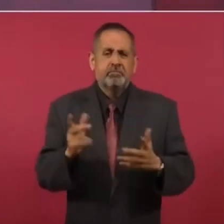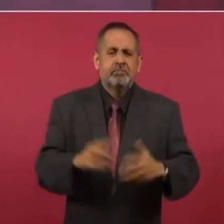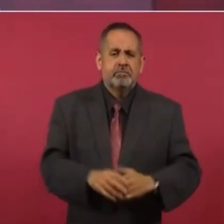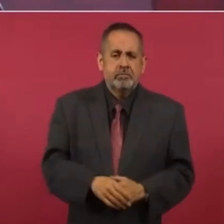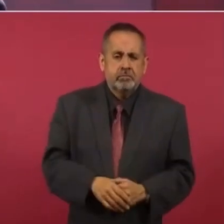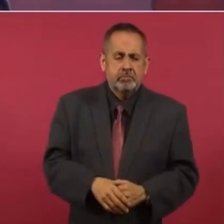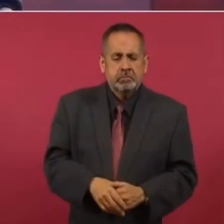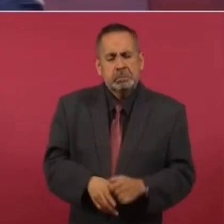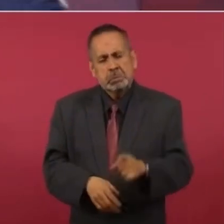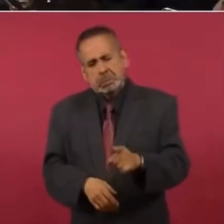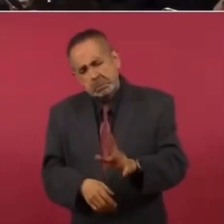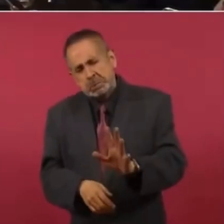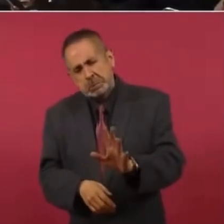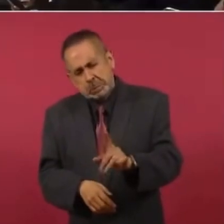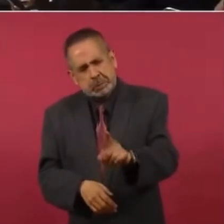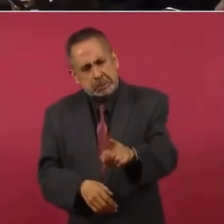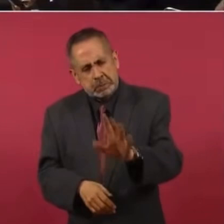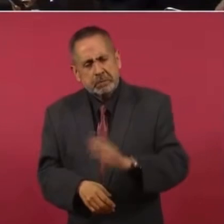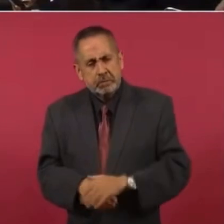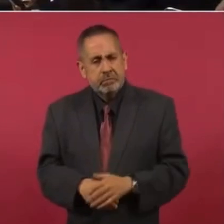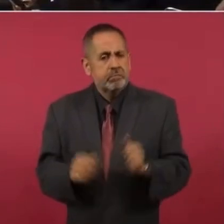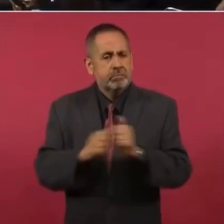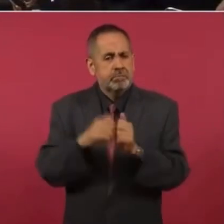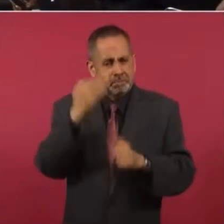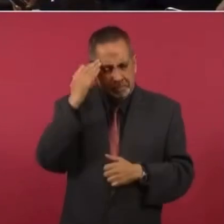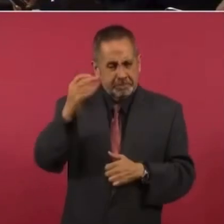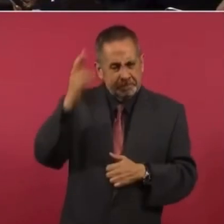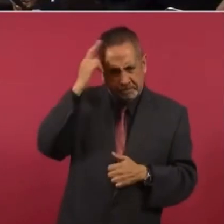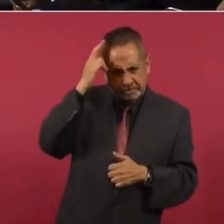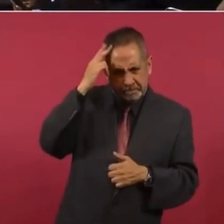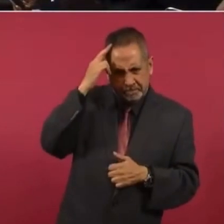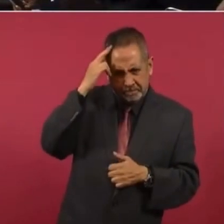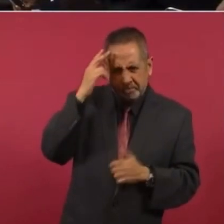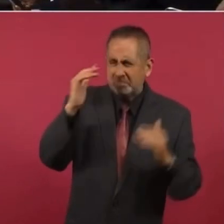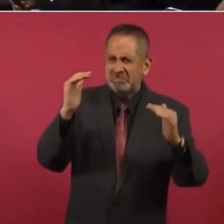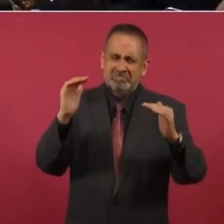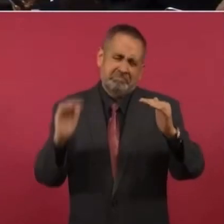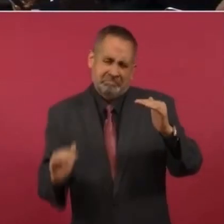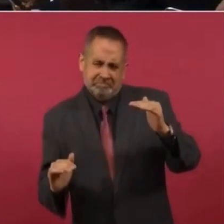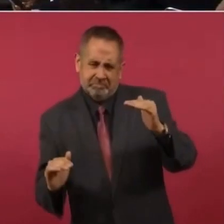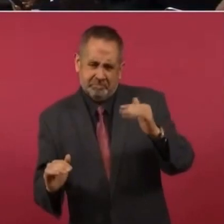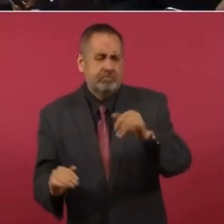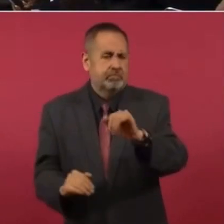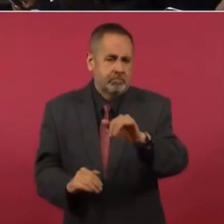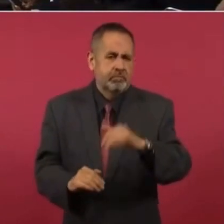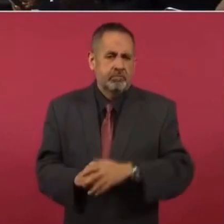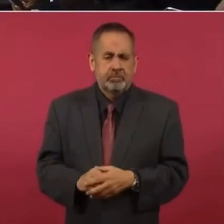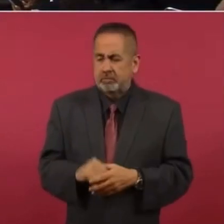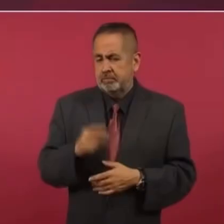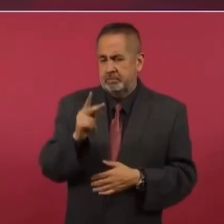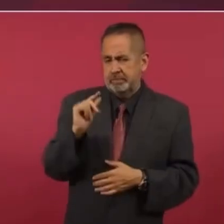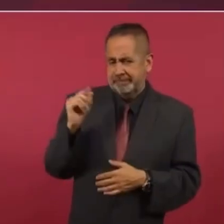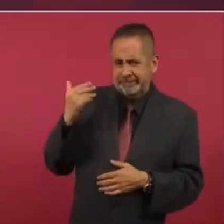Sí, con Porfirio, pero en los tiempos